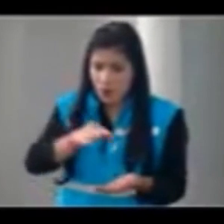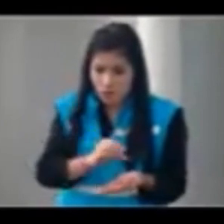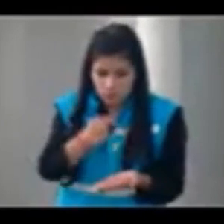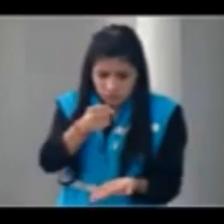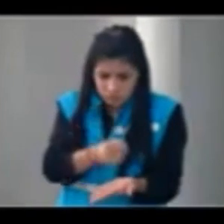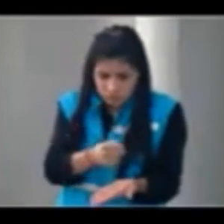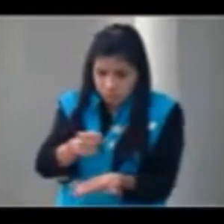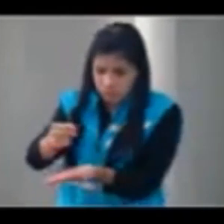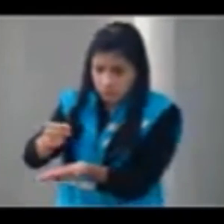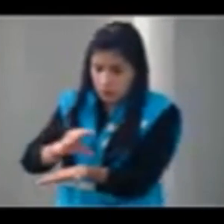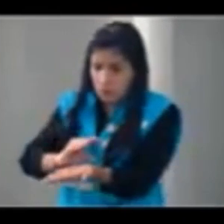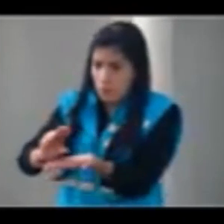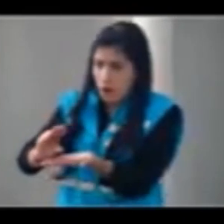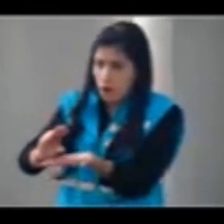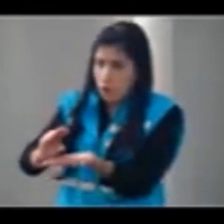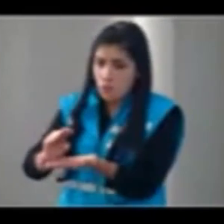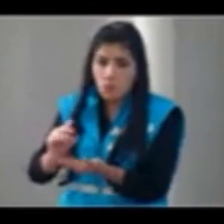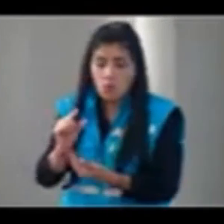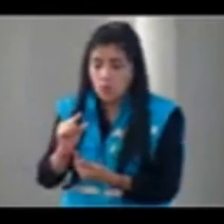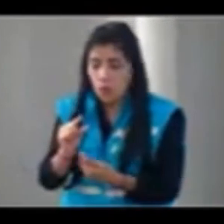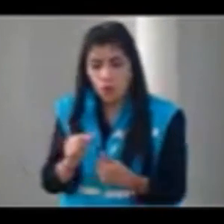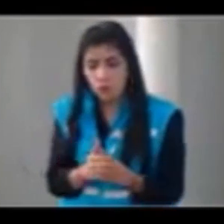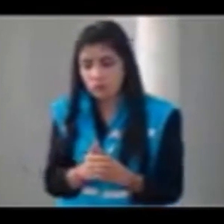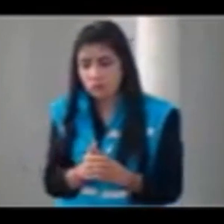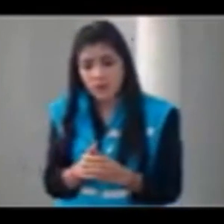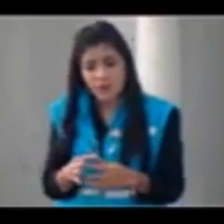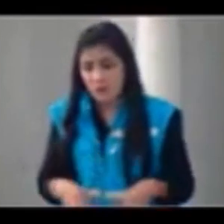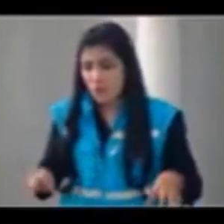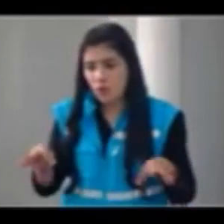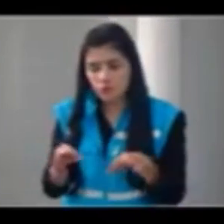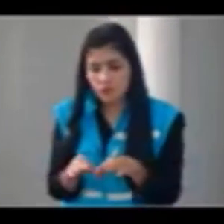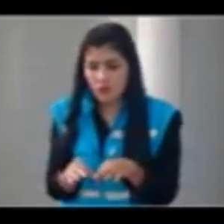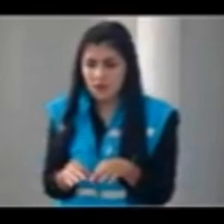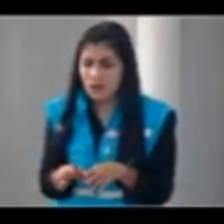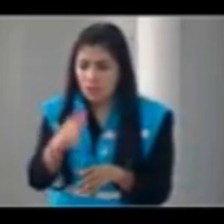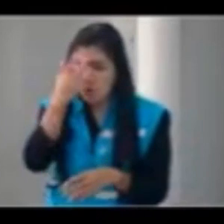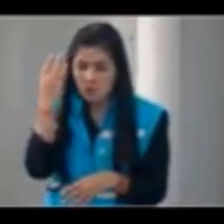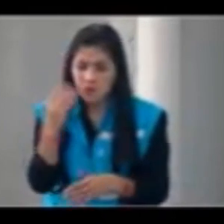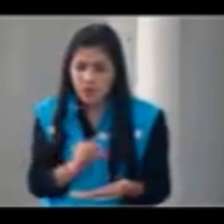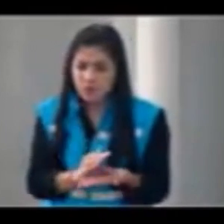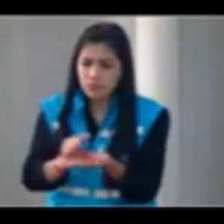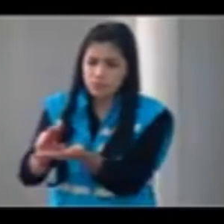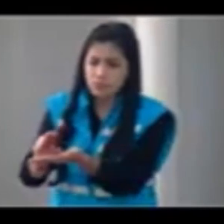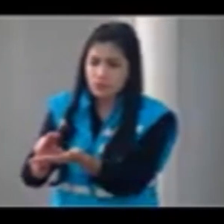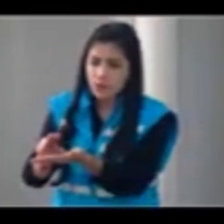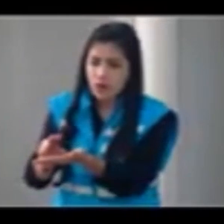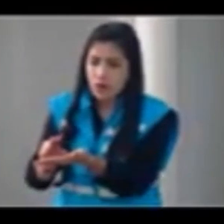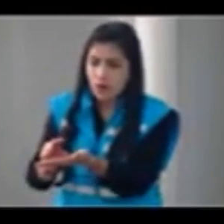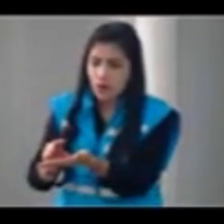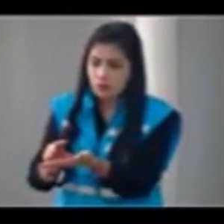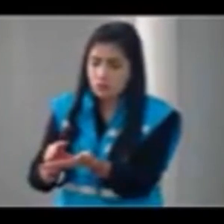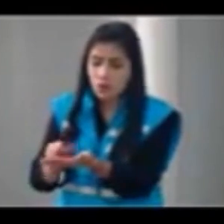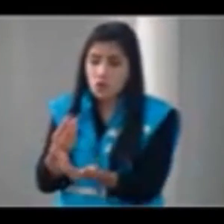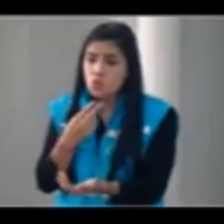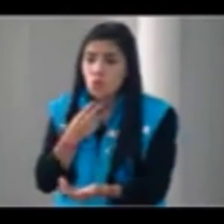muchos de estos medios comunitarios, aquí hay otros concejales que defienden mucho a los medios comunitarios, me imagino que también les han preguntado esa plata de esa pauta pues no alcanza más allá